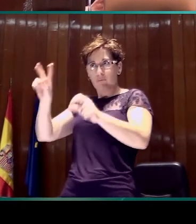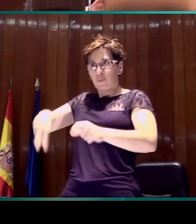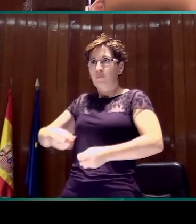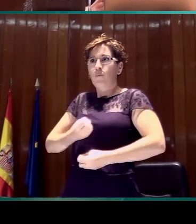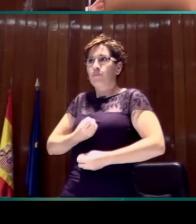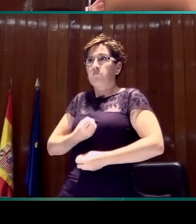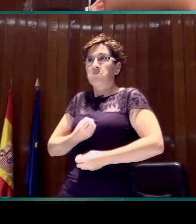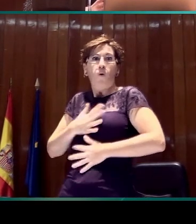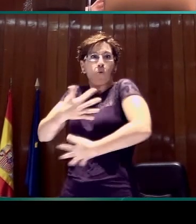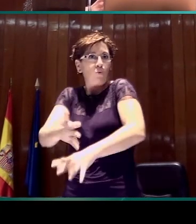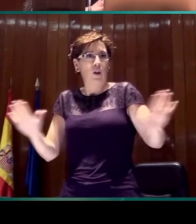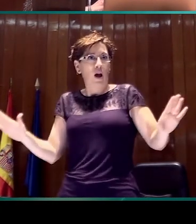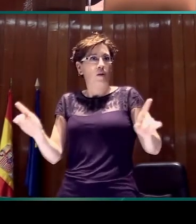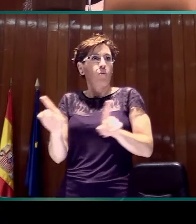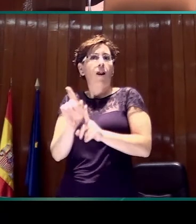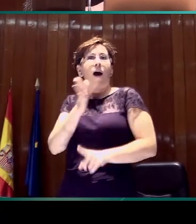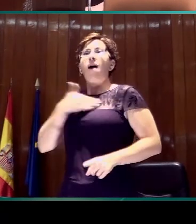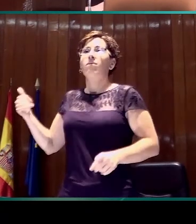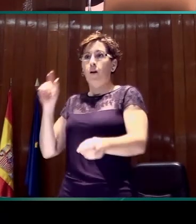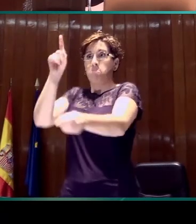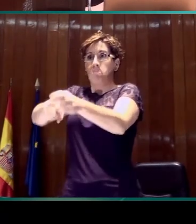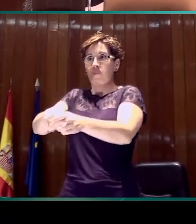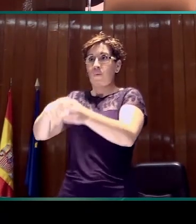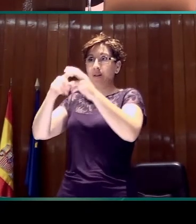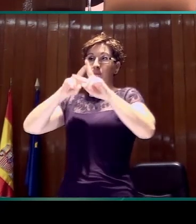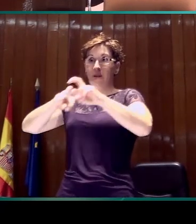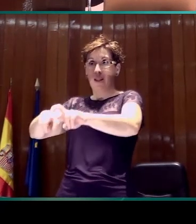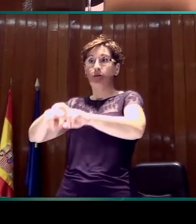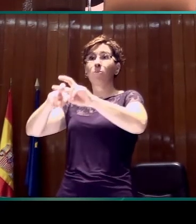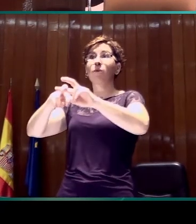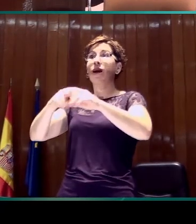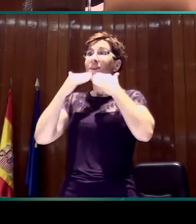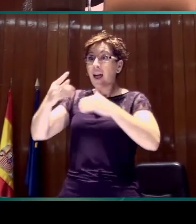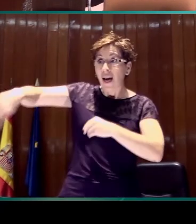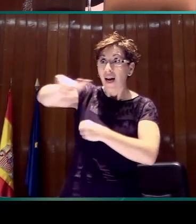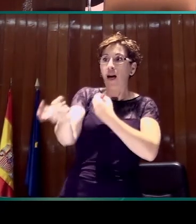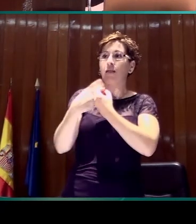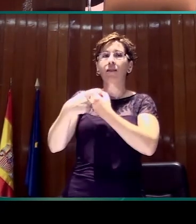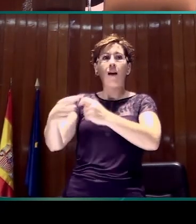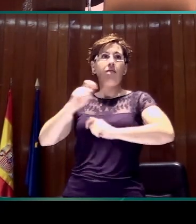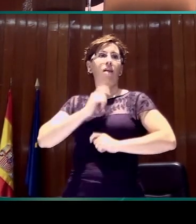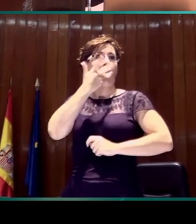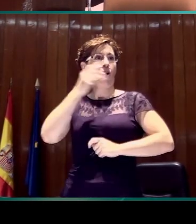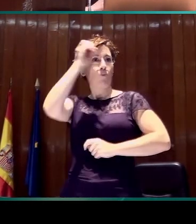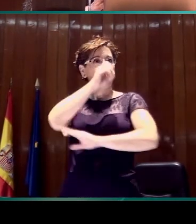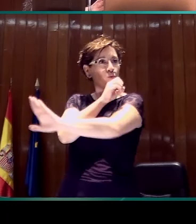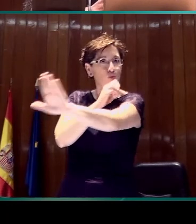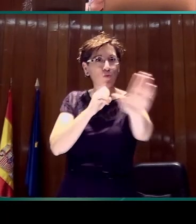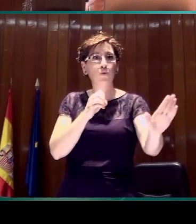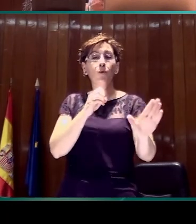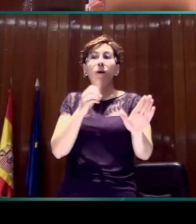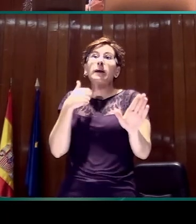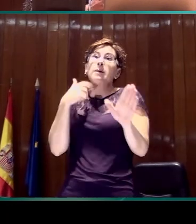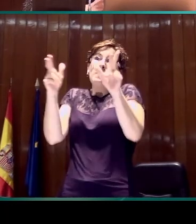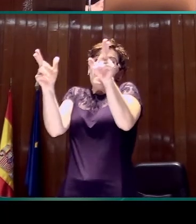desinteresada participaron en la realización de este estudio porque ha permitido conocer cuáles son sus opiniones. También esperar que la